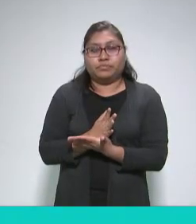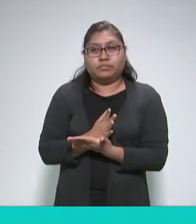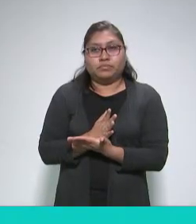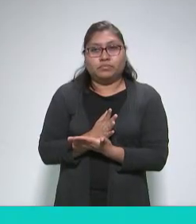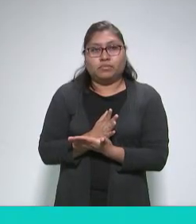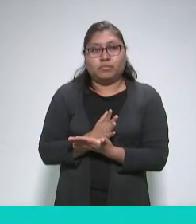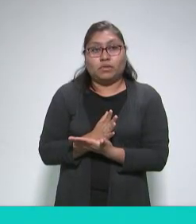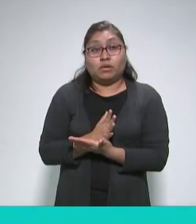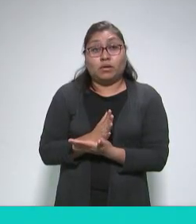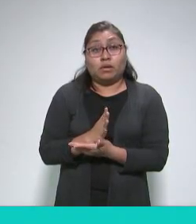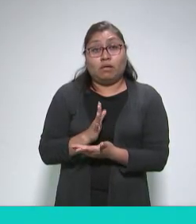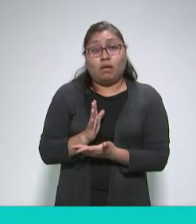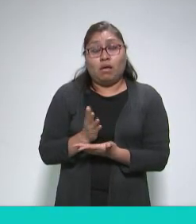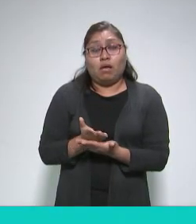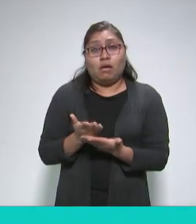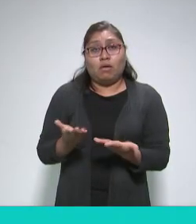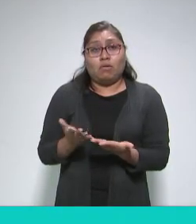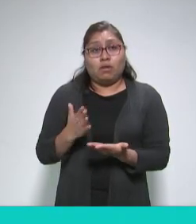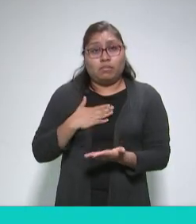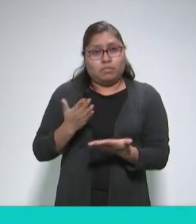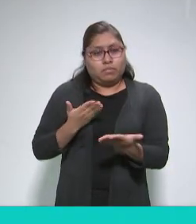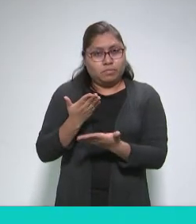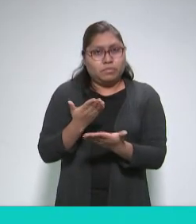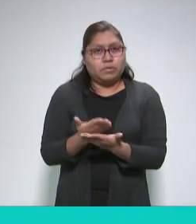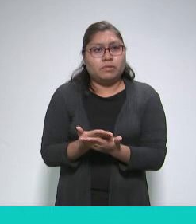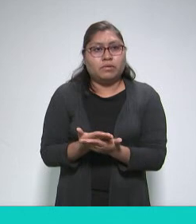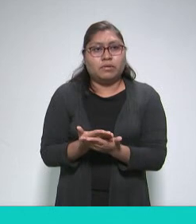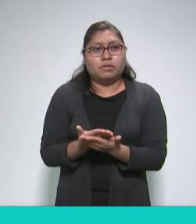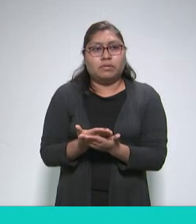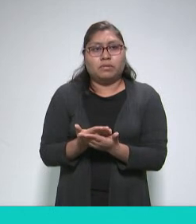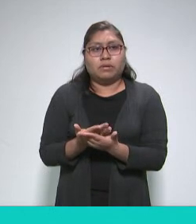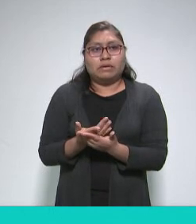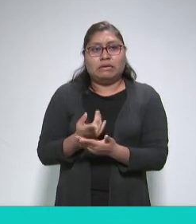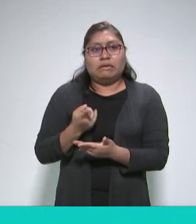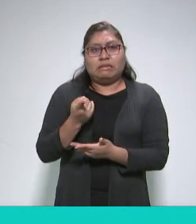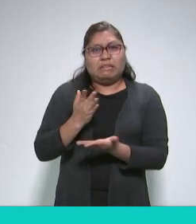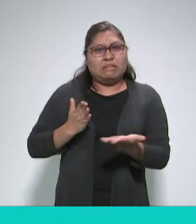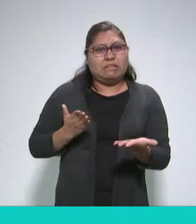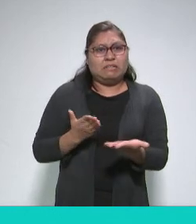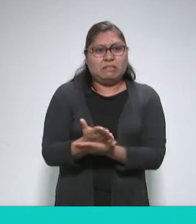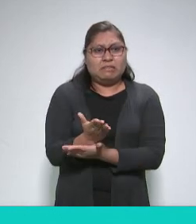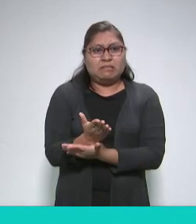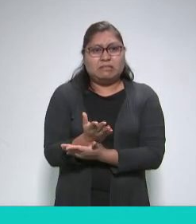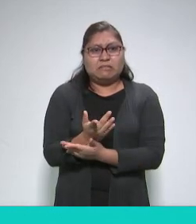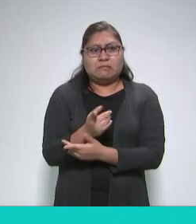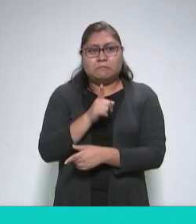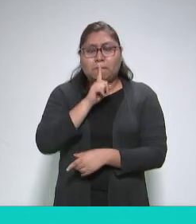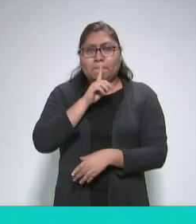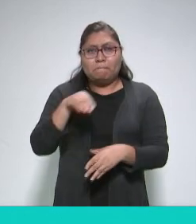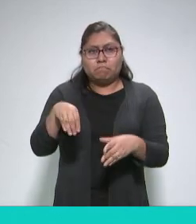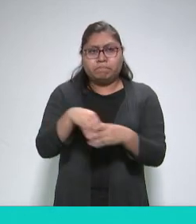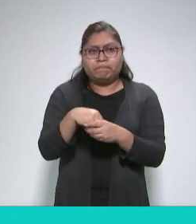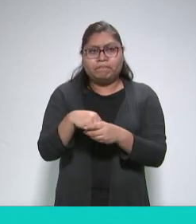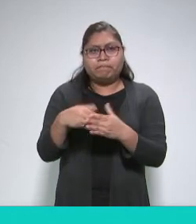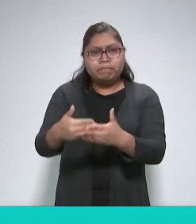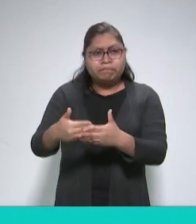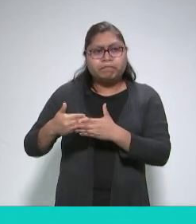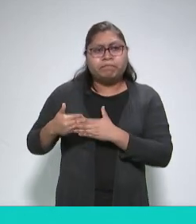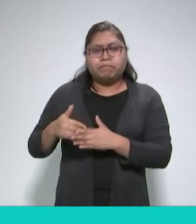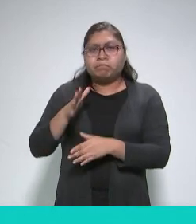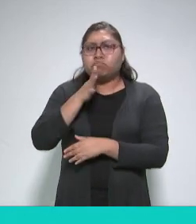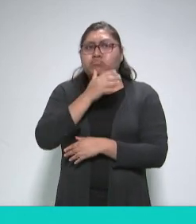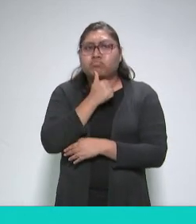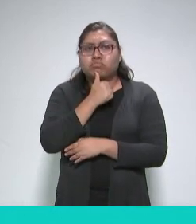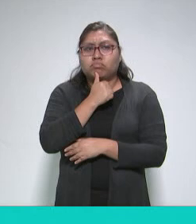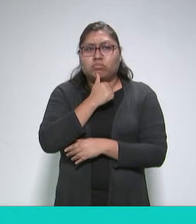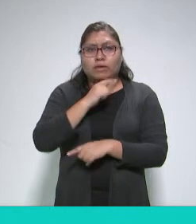les propongo, señoras y señores comisionados, es revocar la negativa al acceso a la información por denominarla reservada o